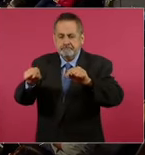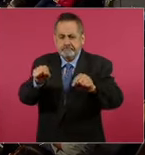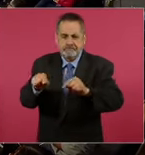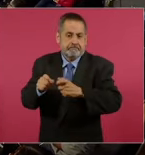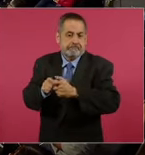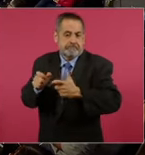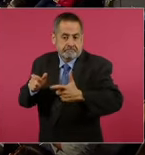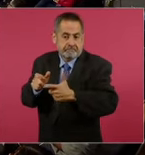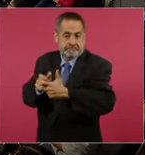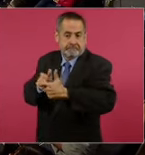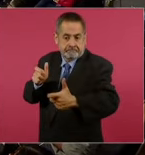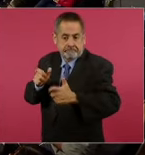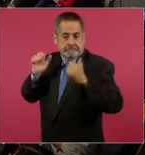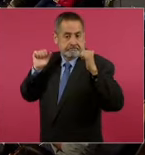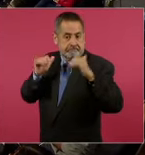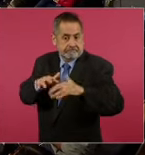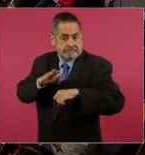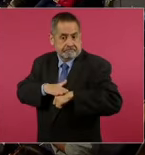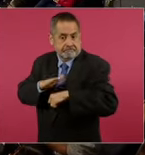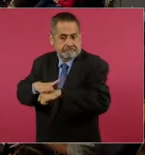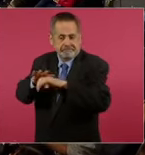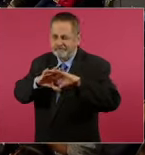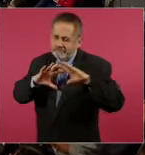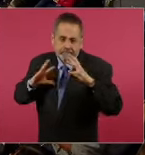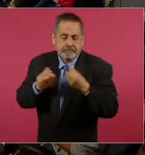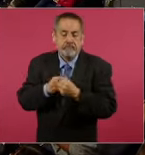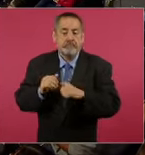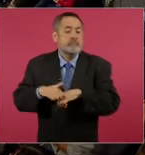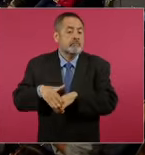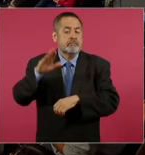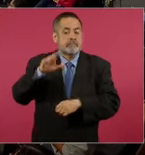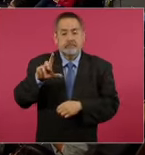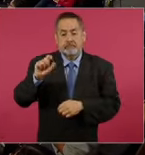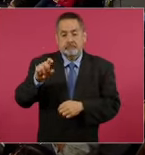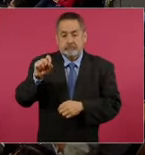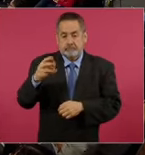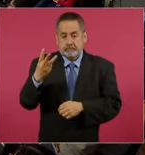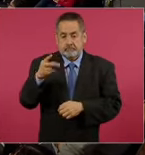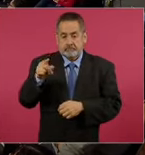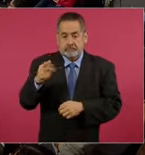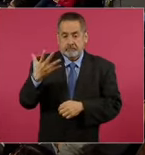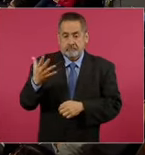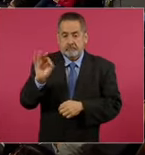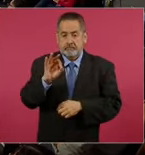incrementos considerables, el incremento es del 23.5 por ciento.